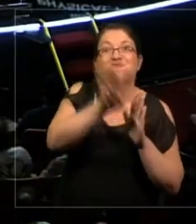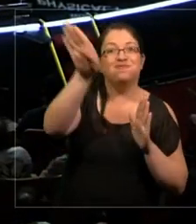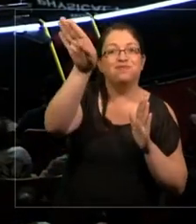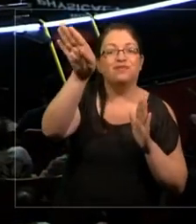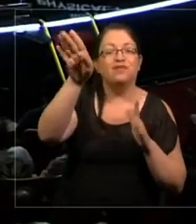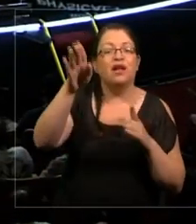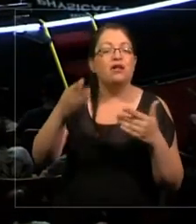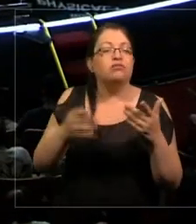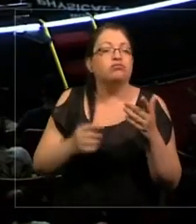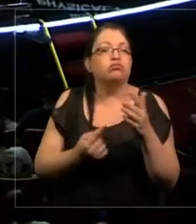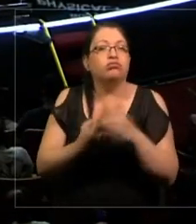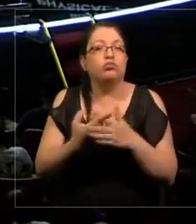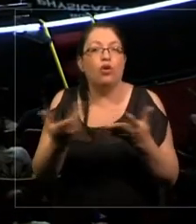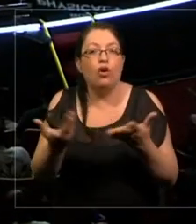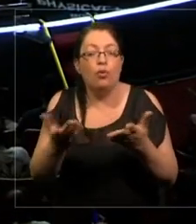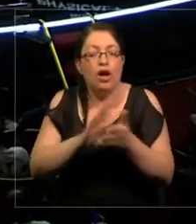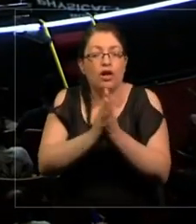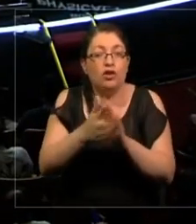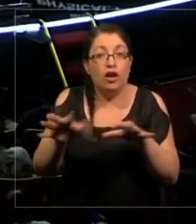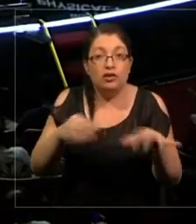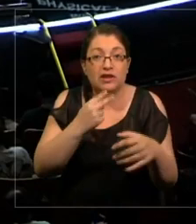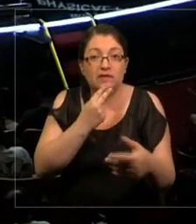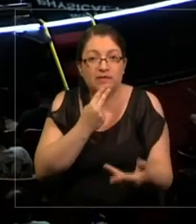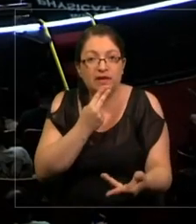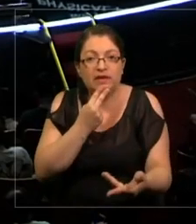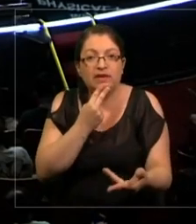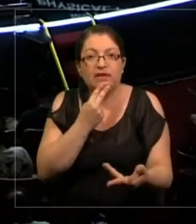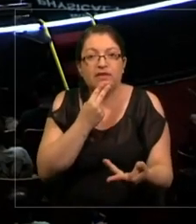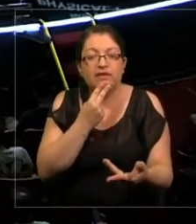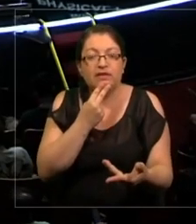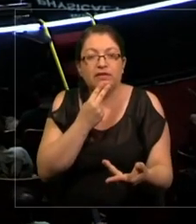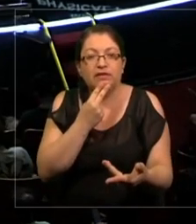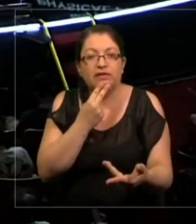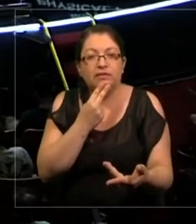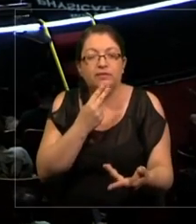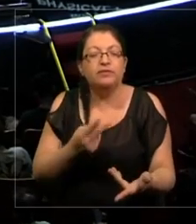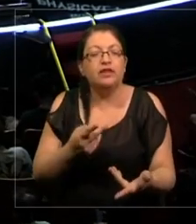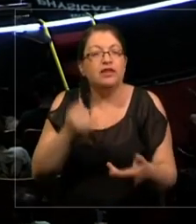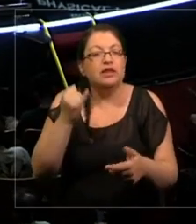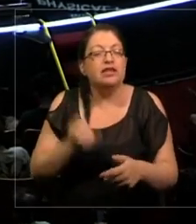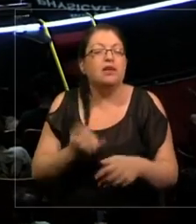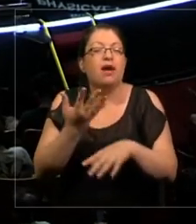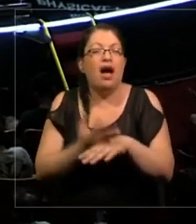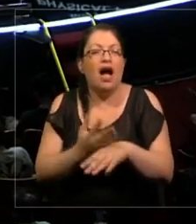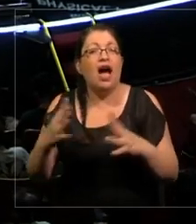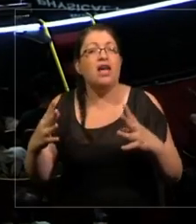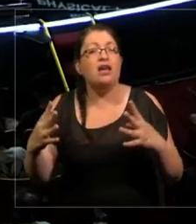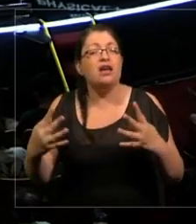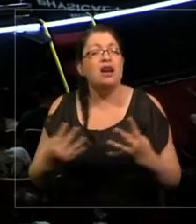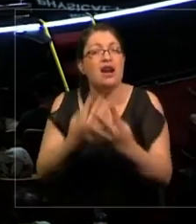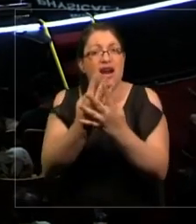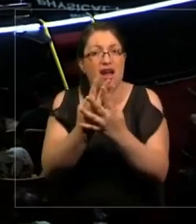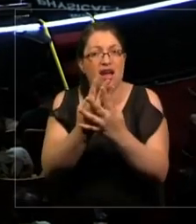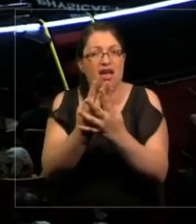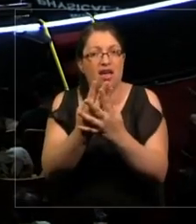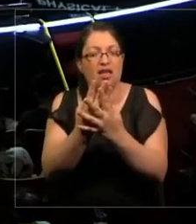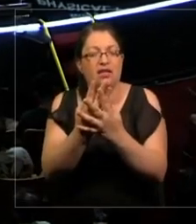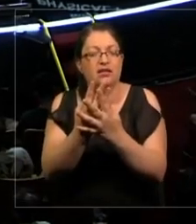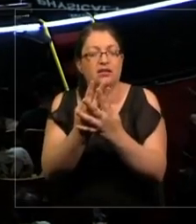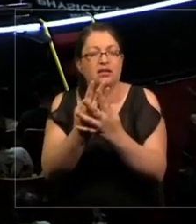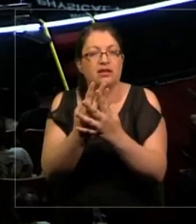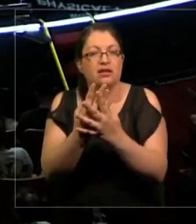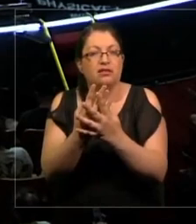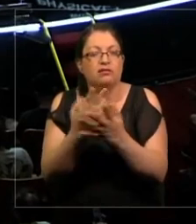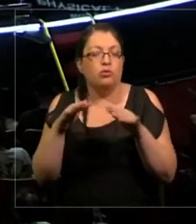que toda la vida está soportada por redes. Somos todos redes de una manera u otra.